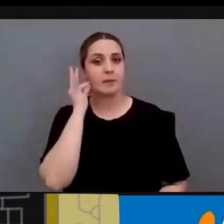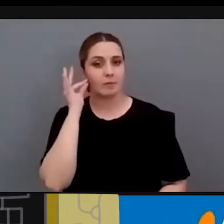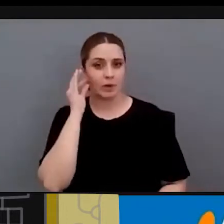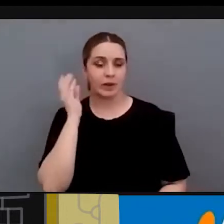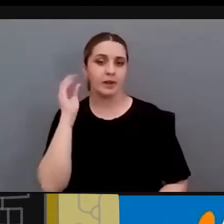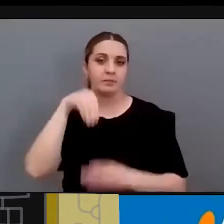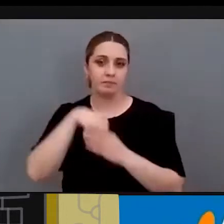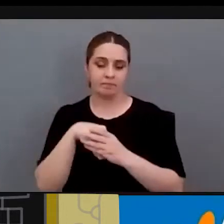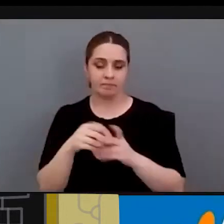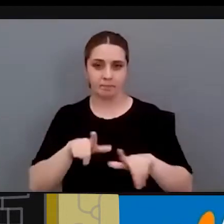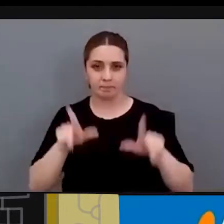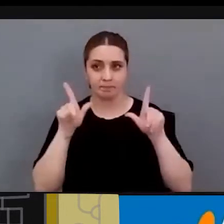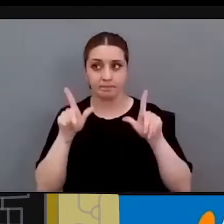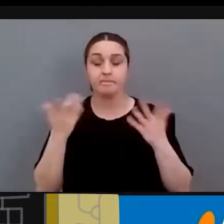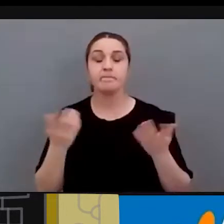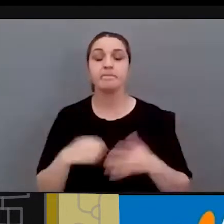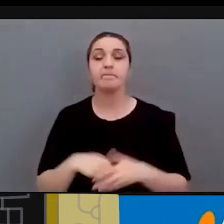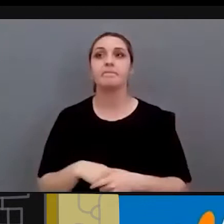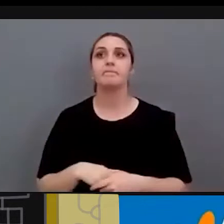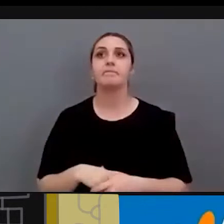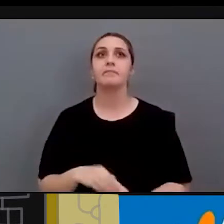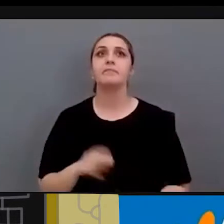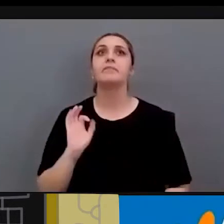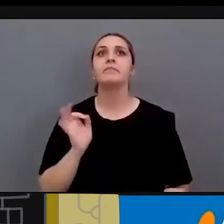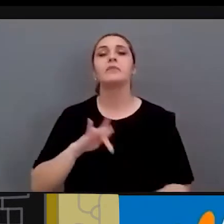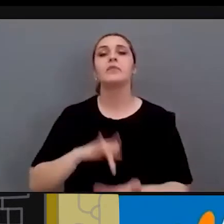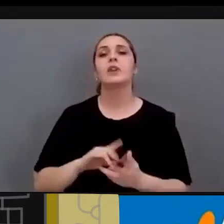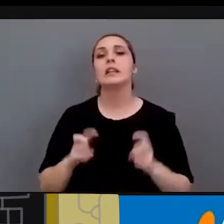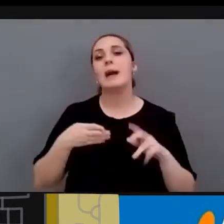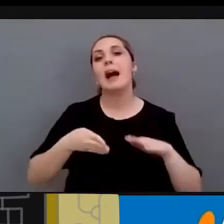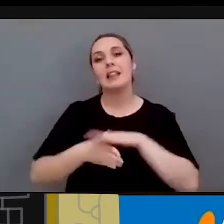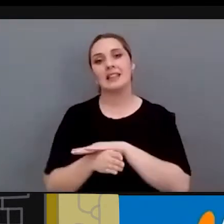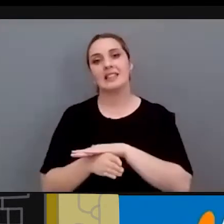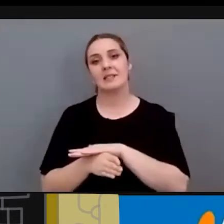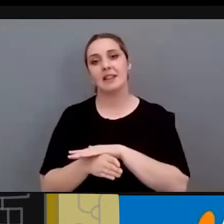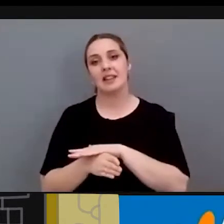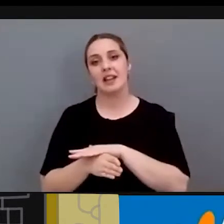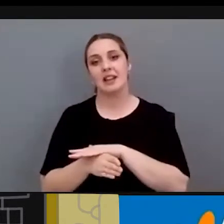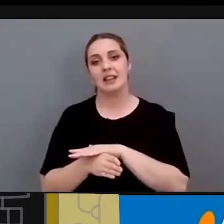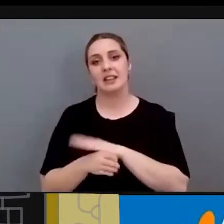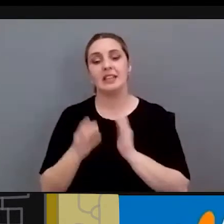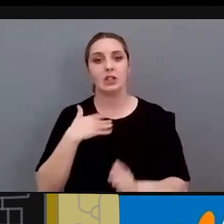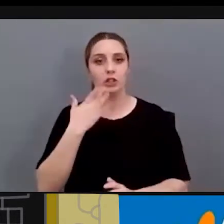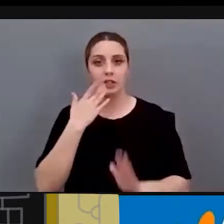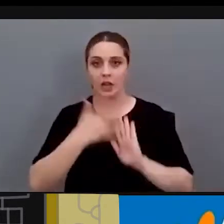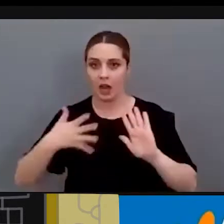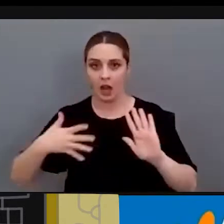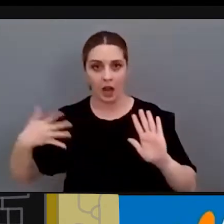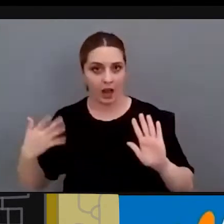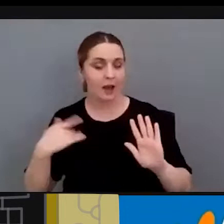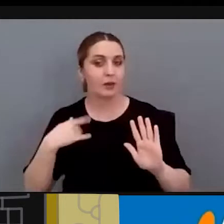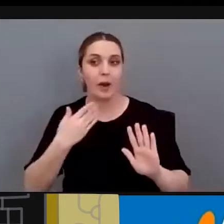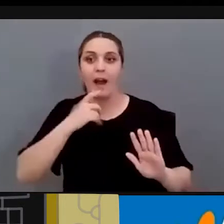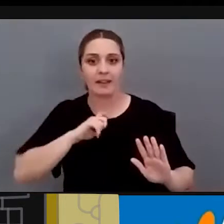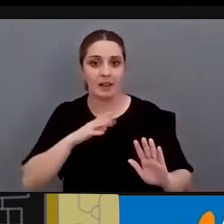A pesar de ello, lo que nos pasa en accesibilidad, y José Manuel, me cortas y me enrollo, porque como me gusta tanto,